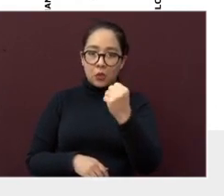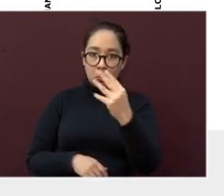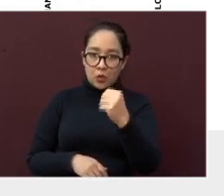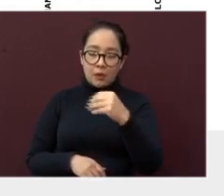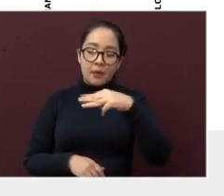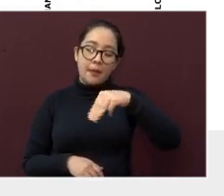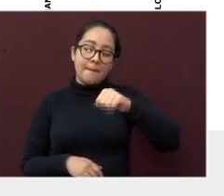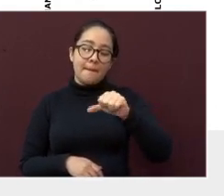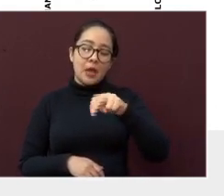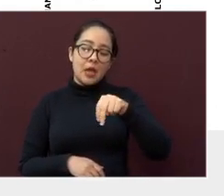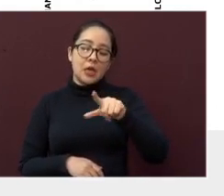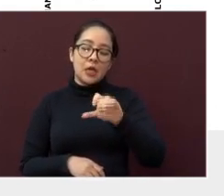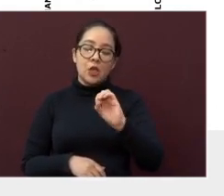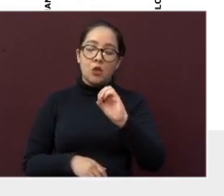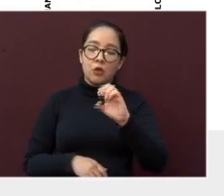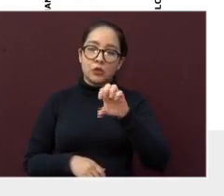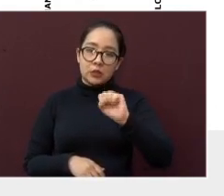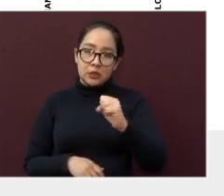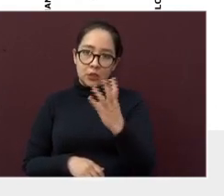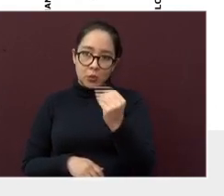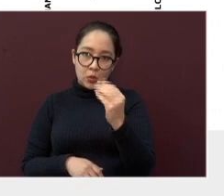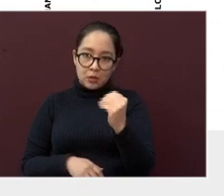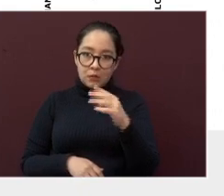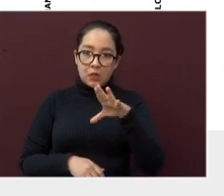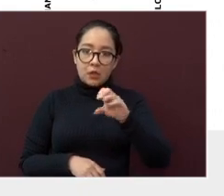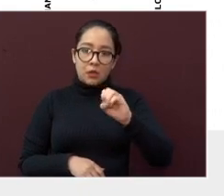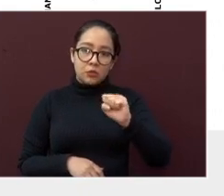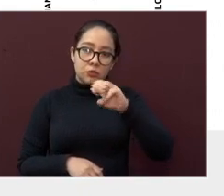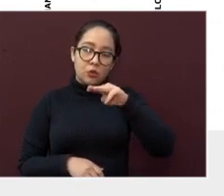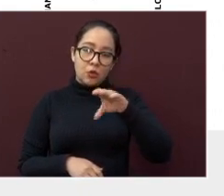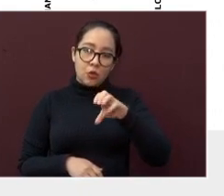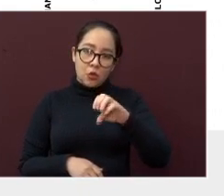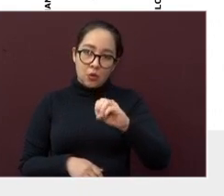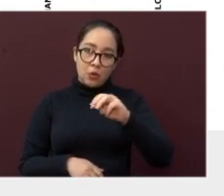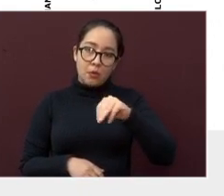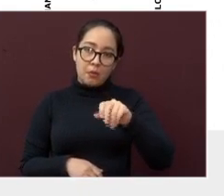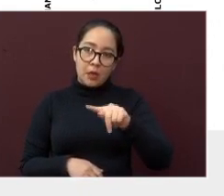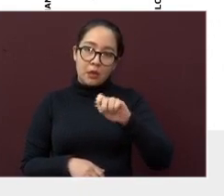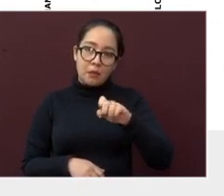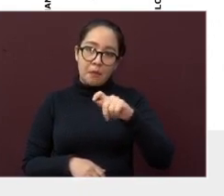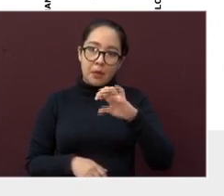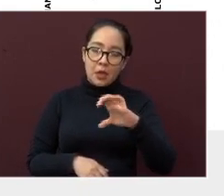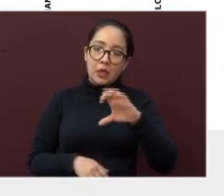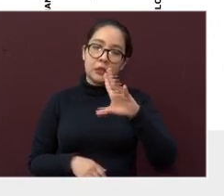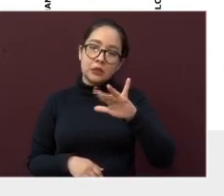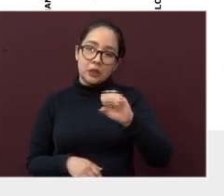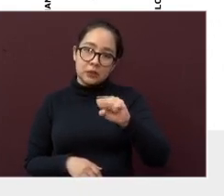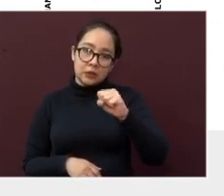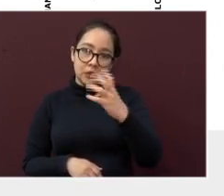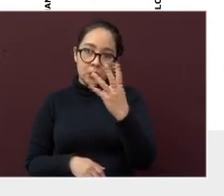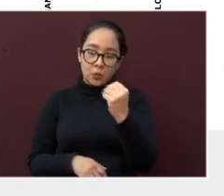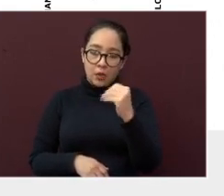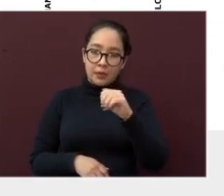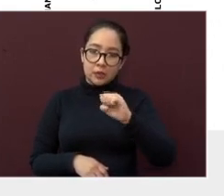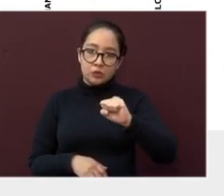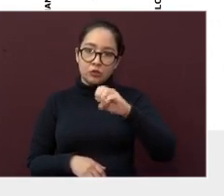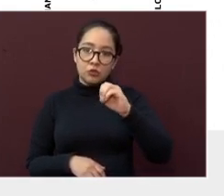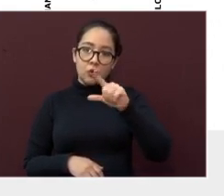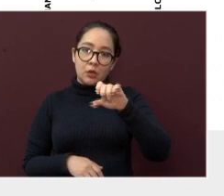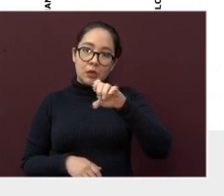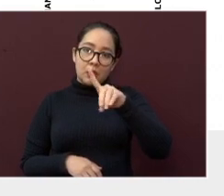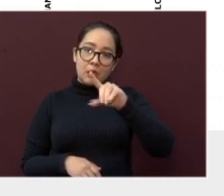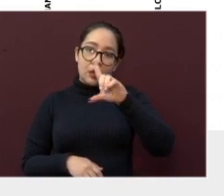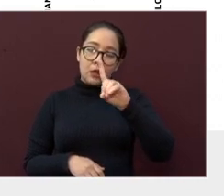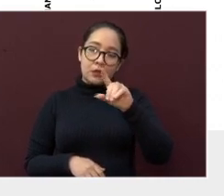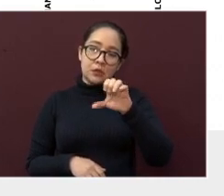Altamirano, 69. Cozcomatepec, 69. Soledad de Doblado y Banderilla, 68